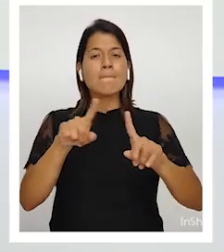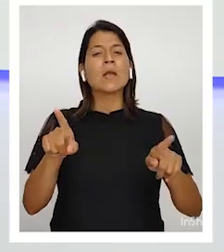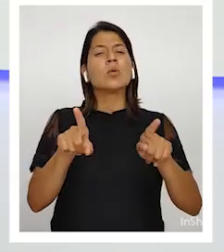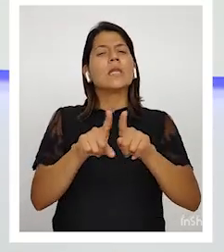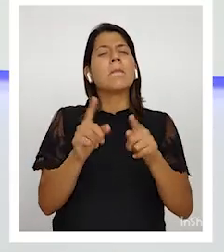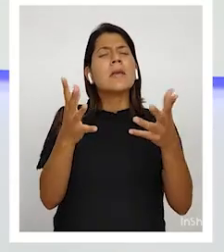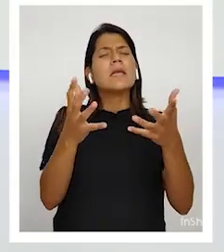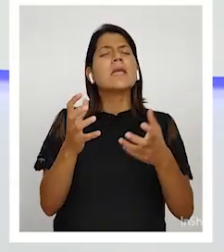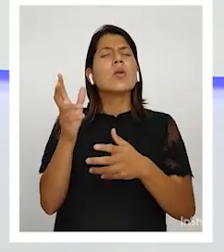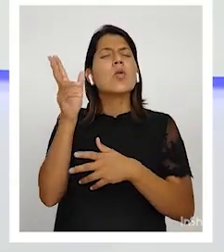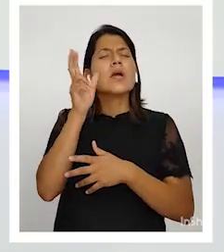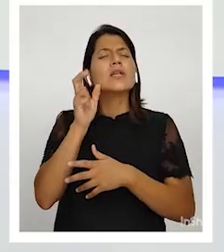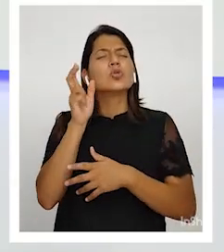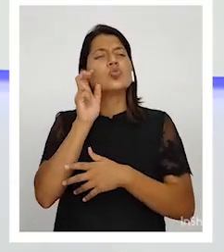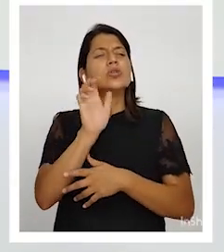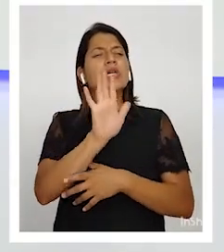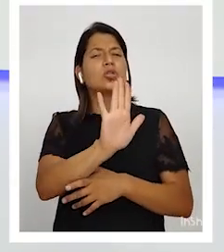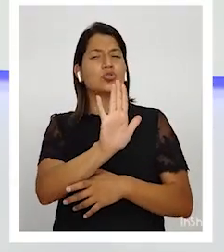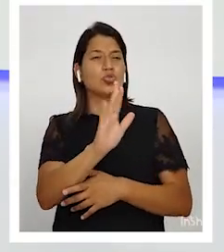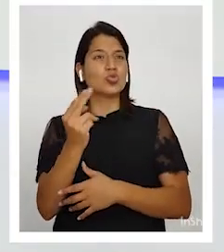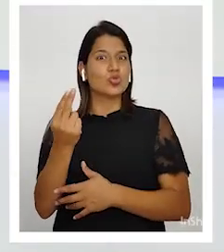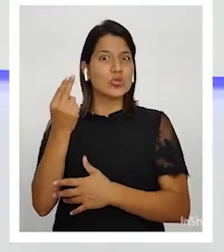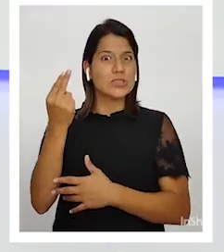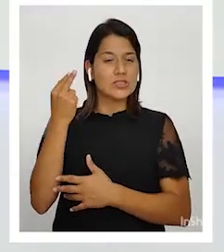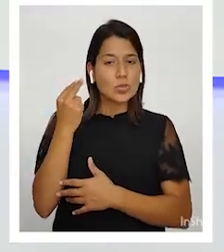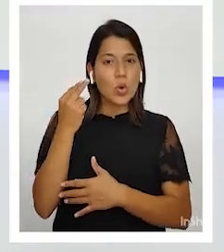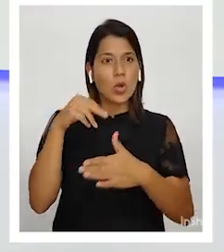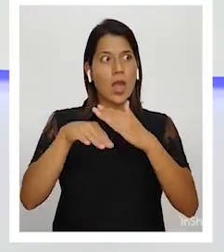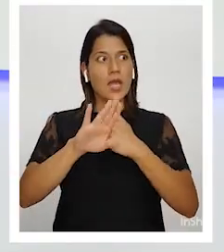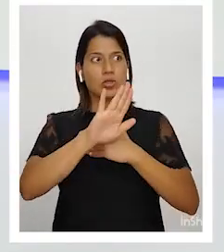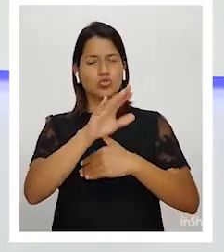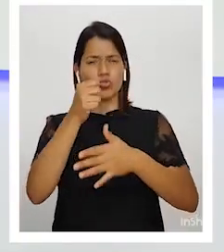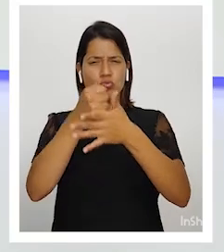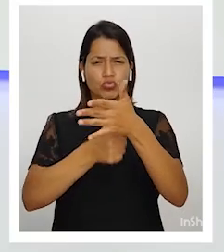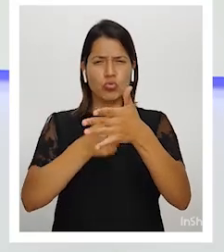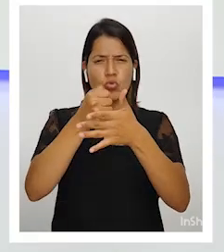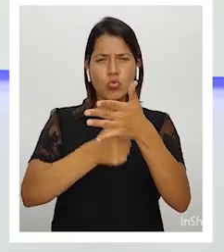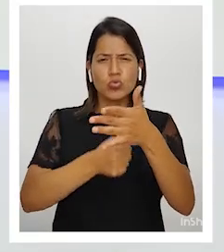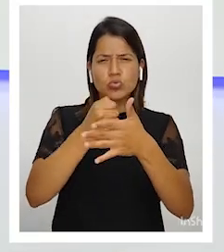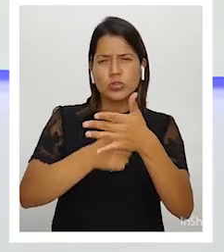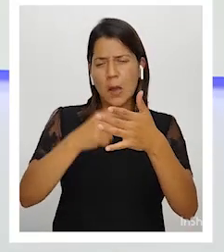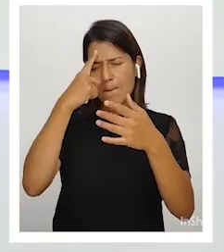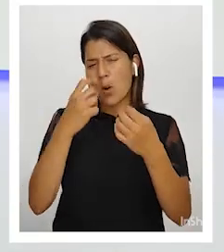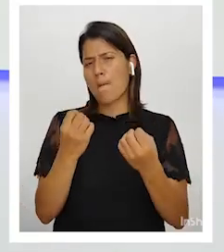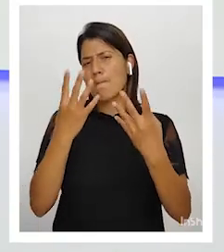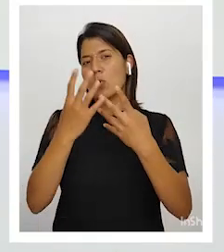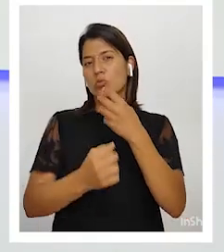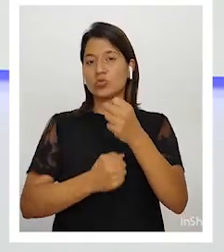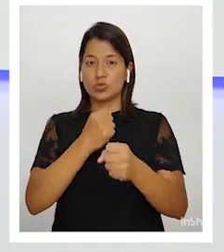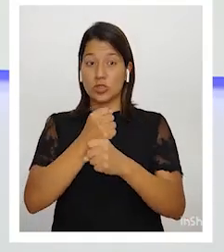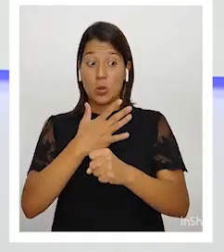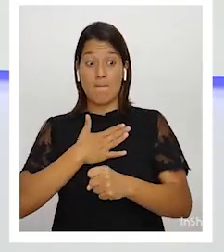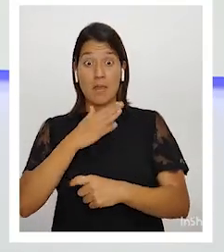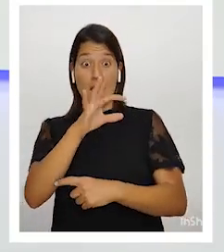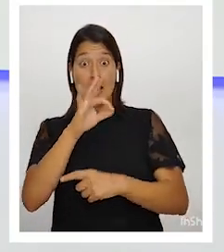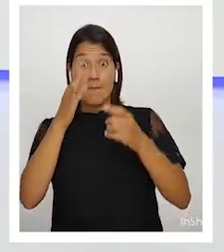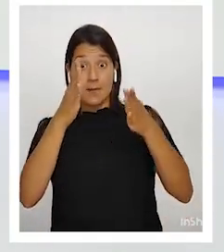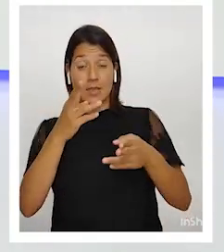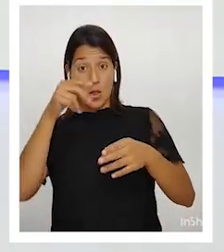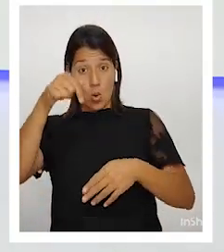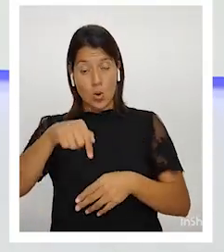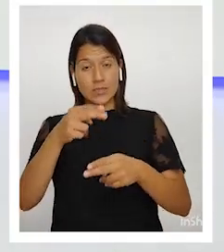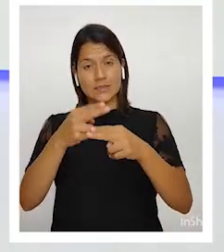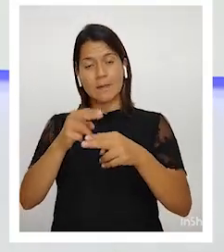de esas anécdotas en medio de esas luchas desarrolladas por décadas. Nuestro invitado de hoy, Miguel